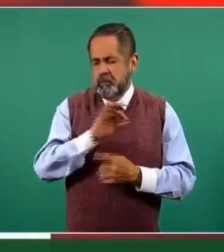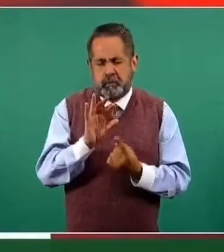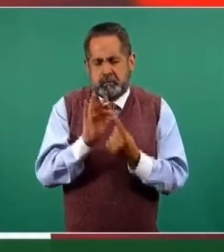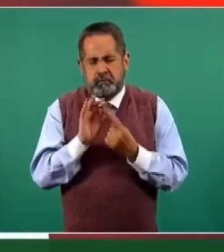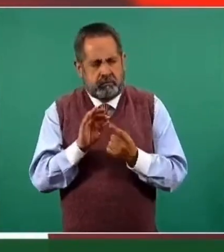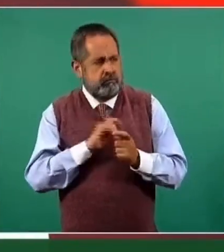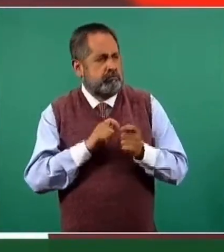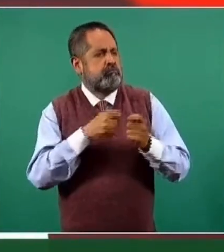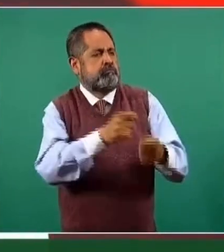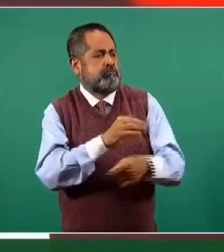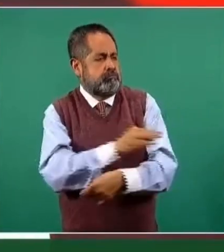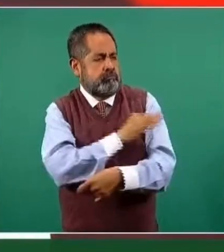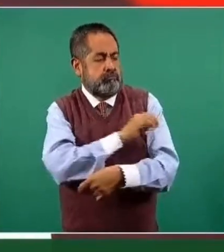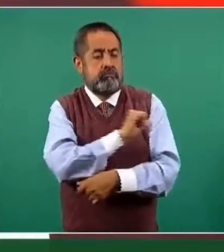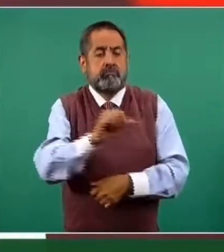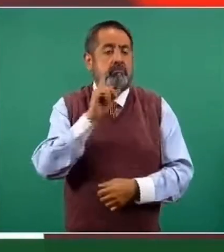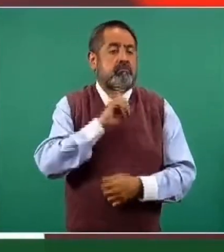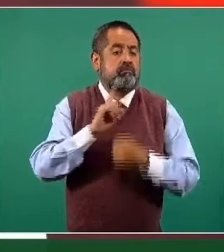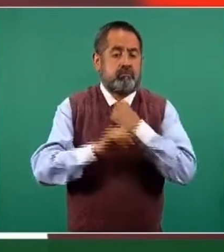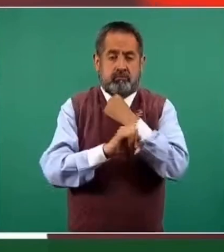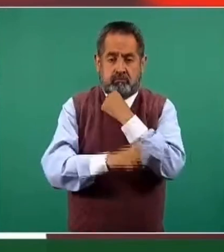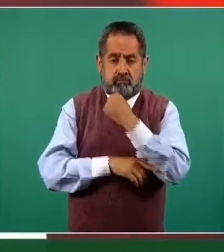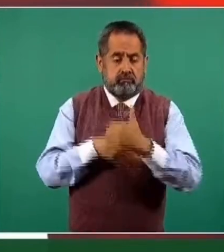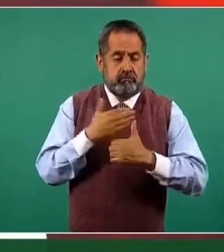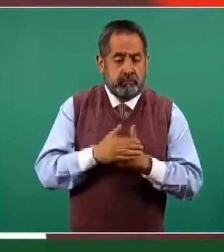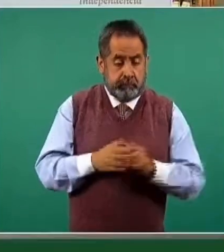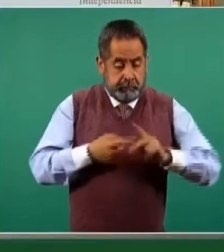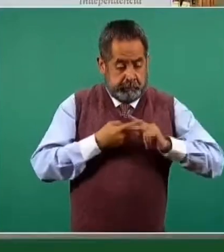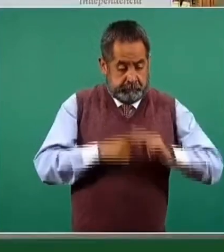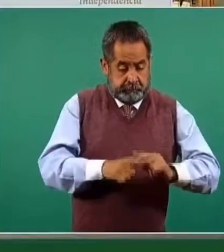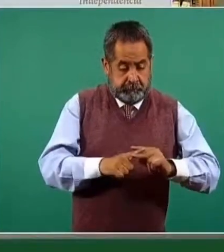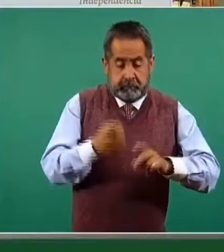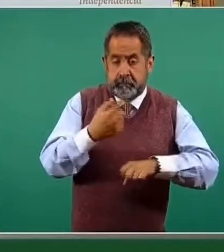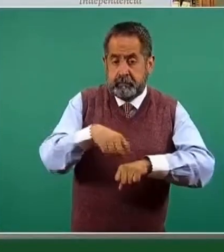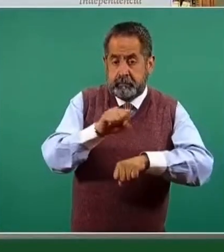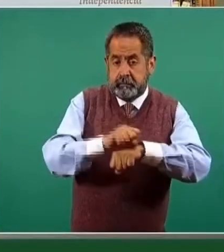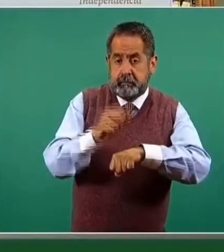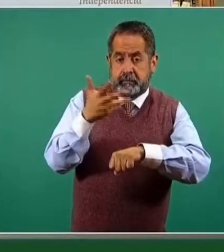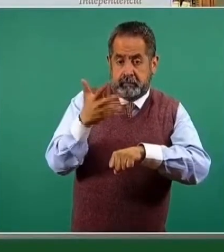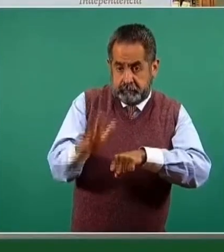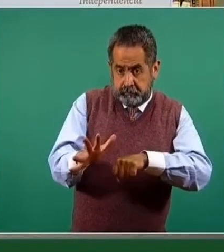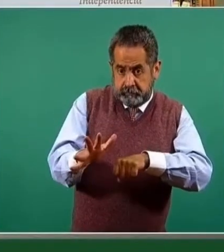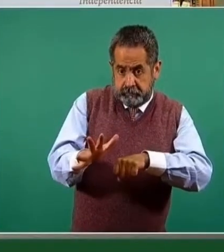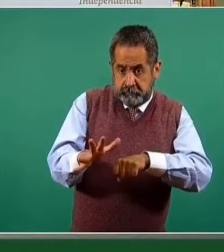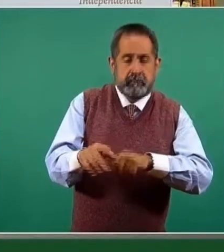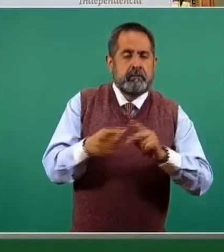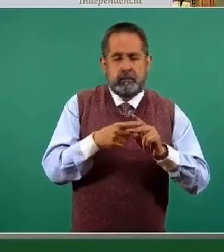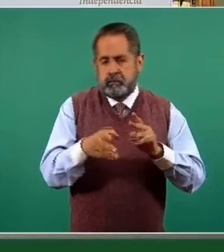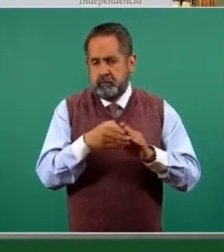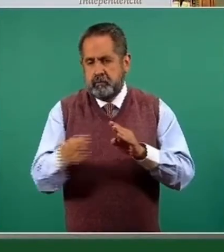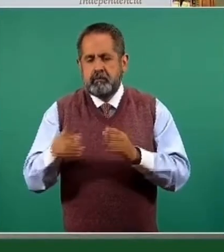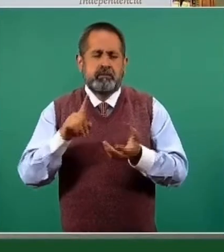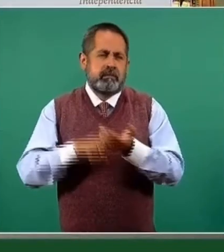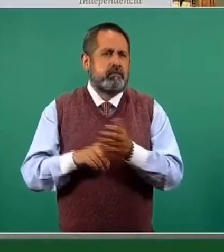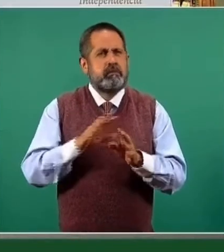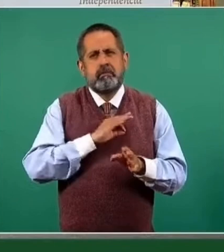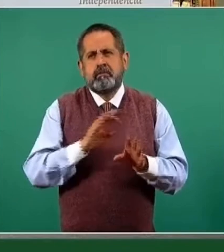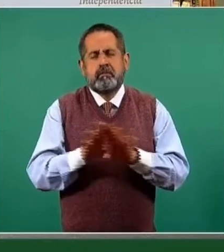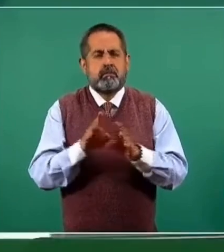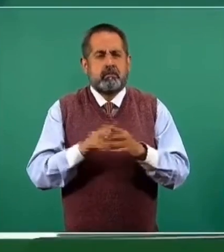las mujeres embarazadas a partir de la semana 10 del embarazo. Esto es gruesamente a partir del